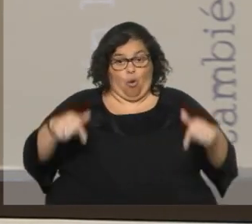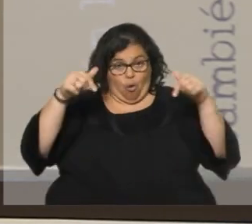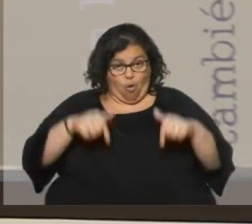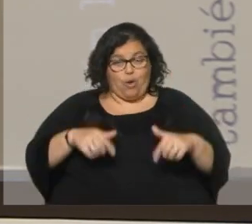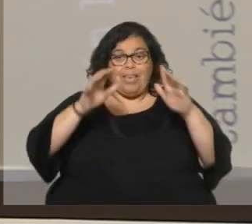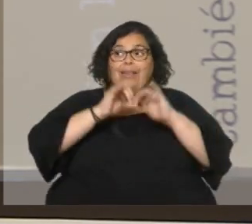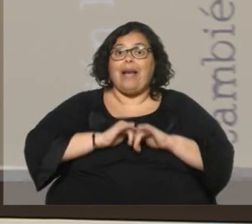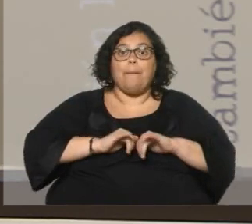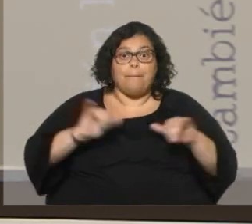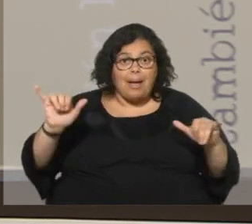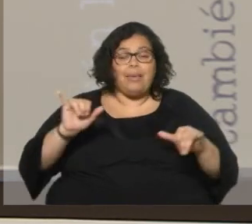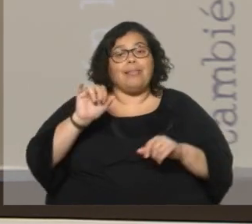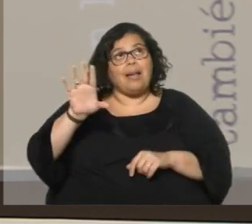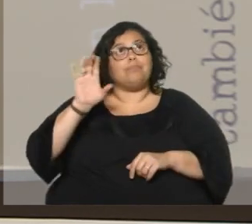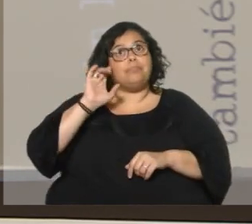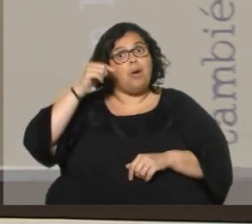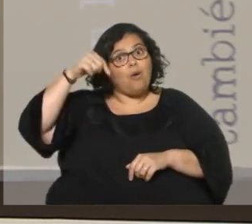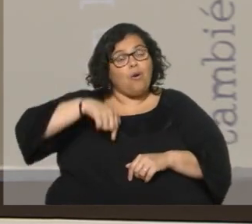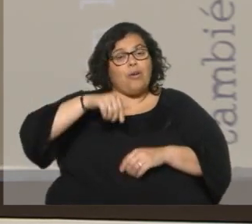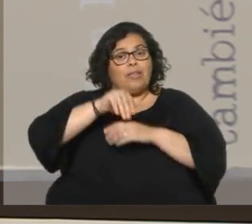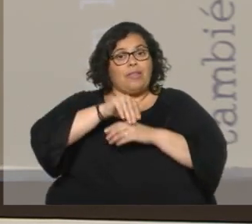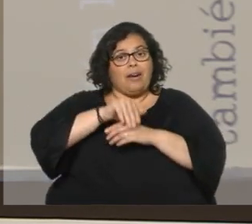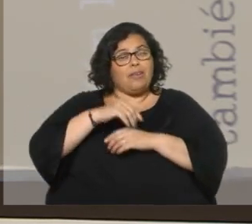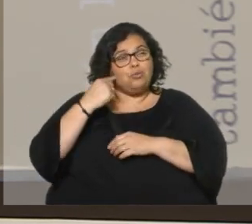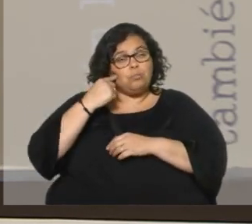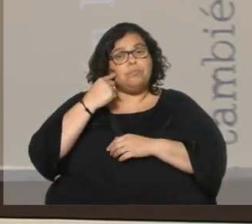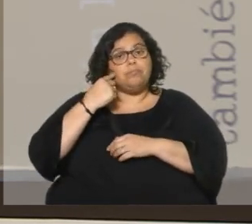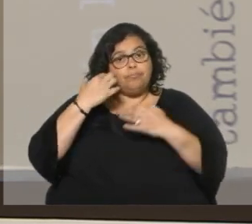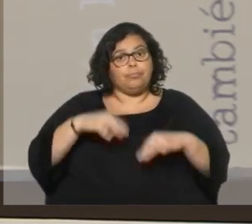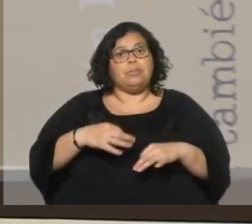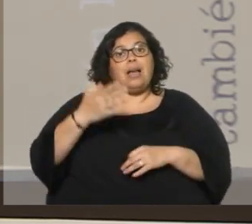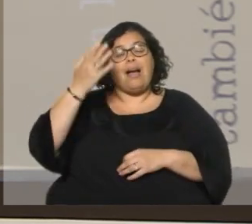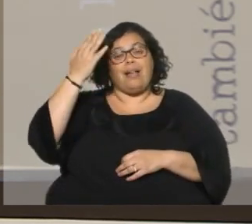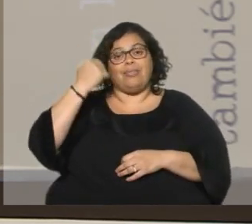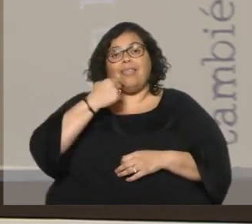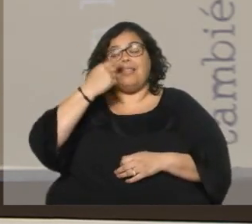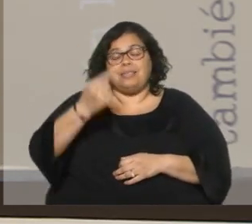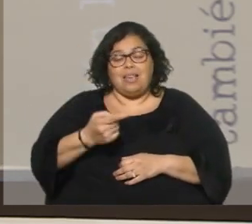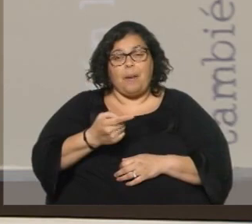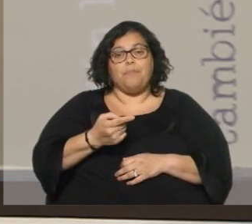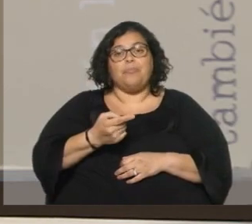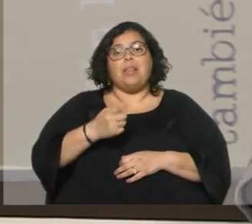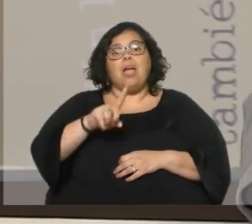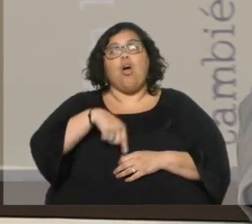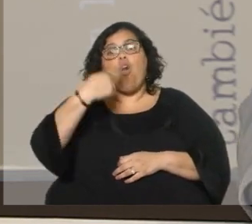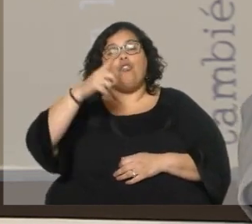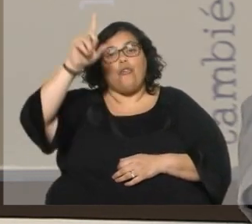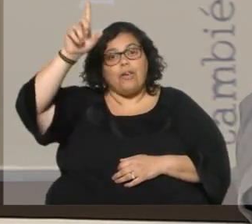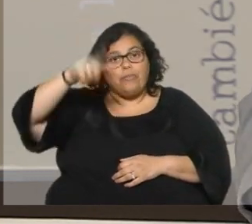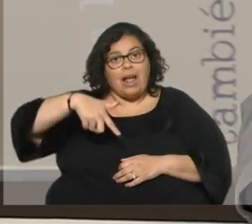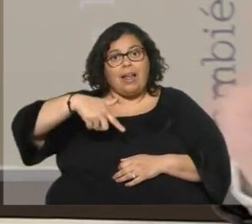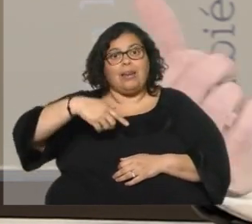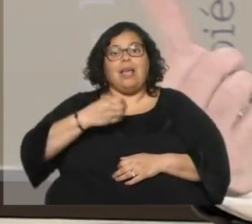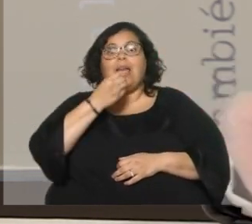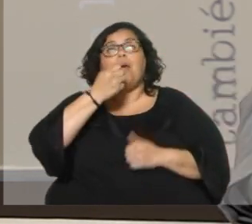campaña, quizá en parte, te lo decía hoy de tarde, Jorge hablando, por aquel viejo aforismo que dice otros vendrán, qué bueno